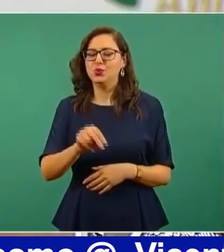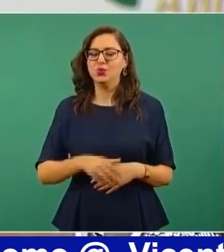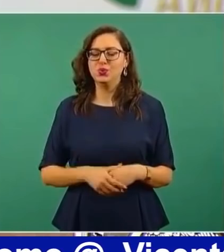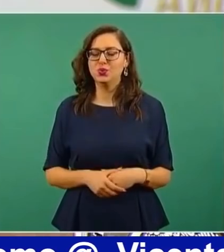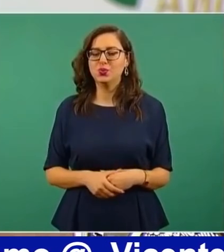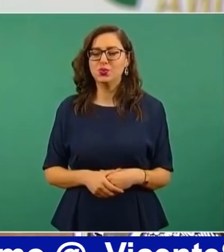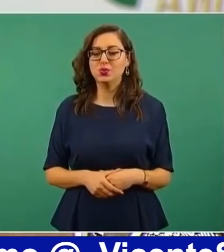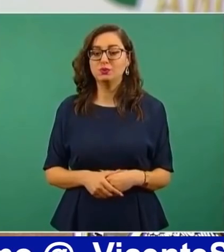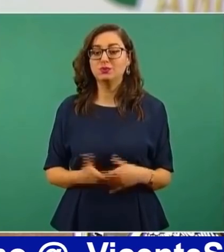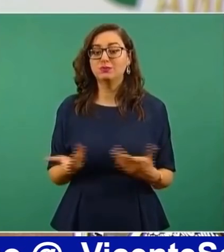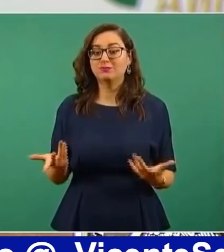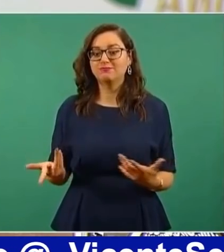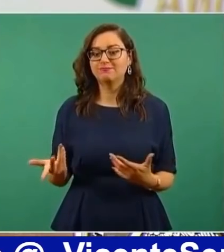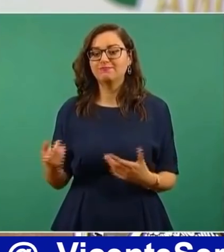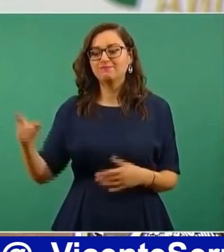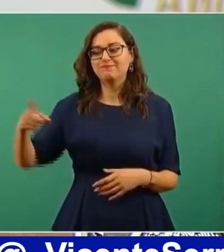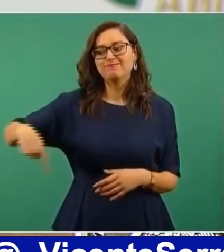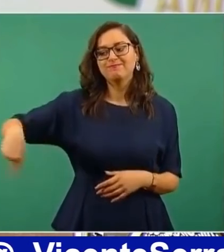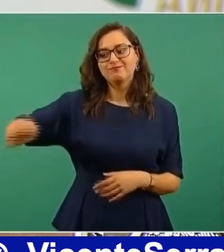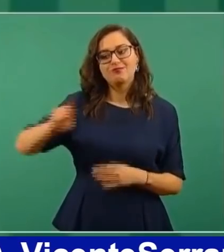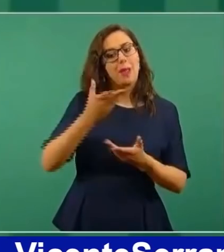Son los negocios.